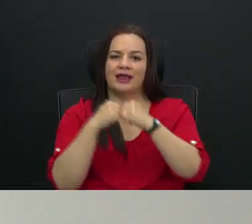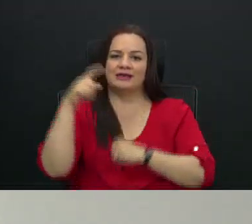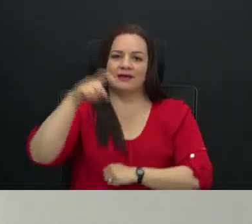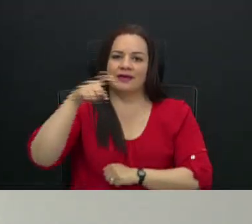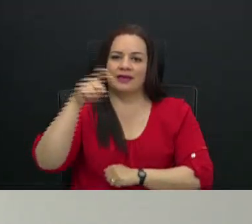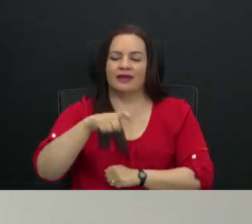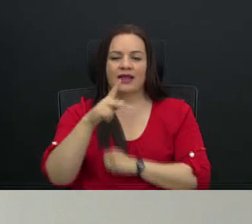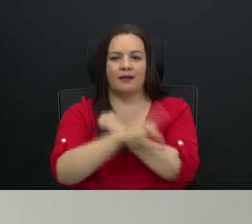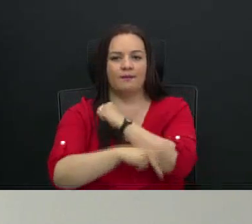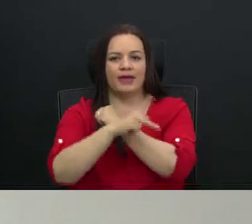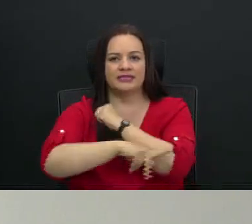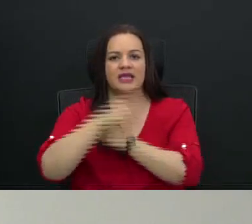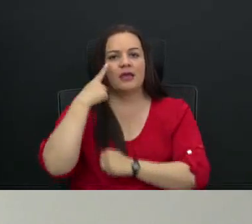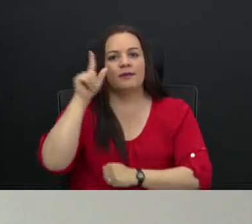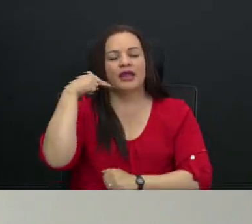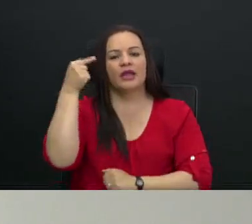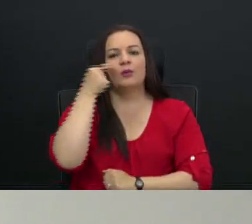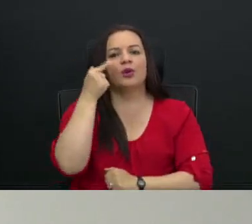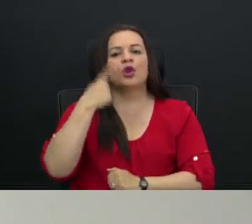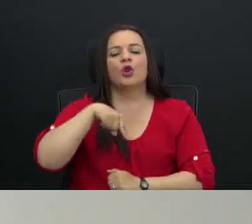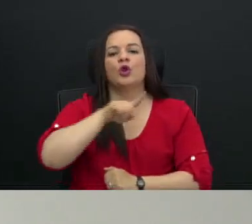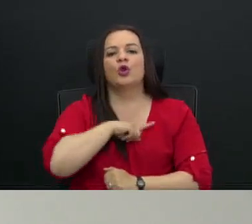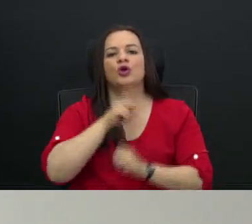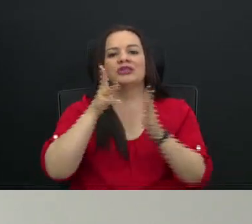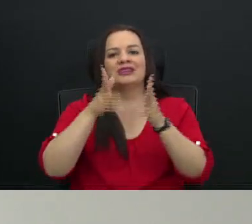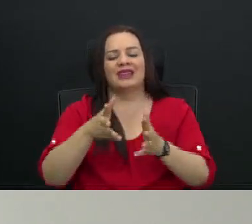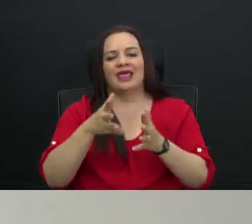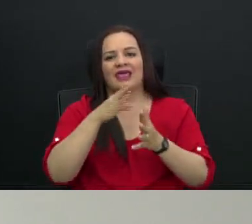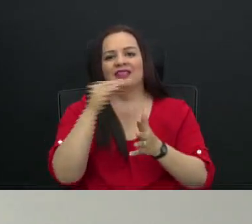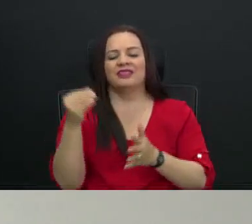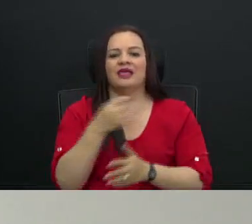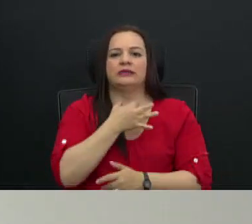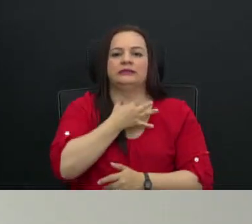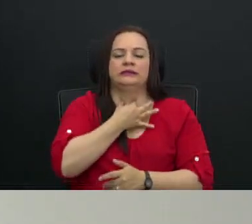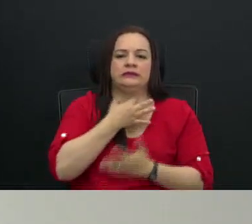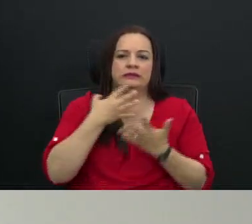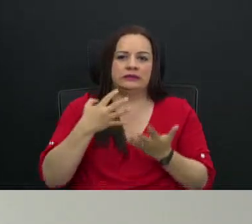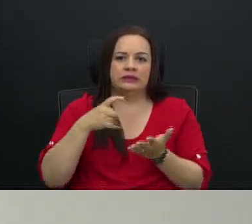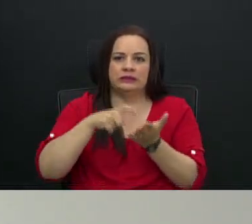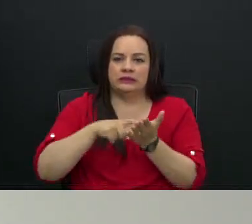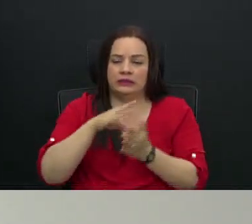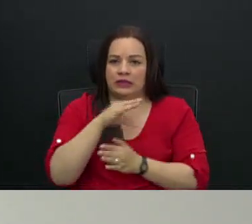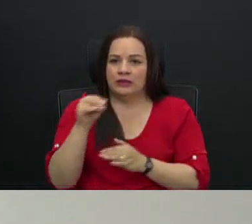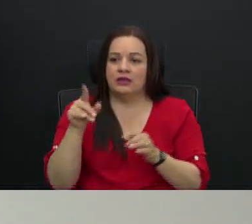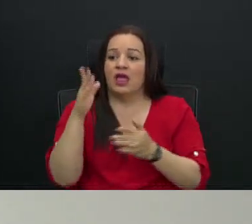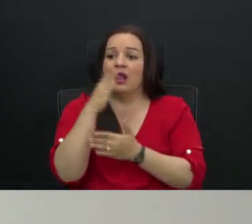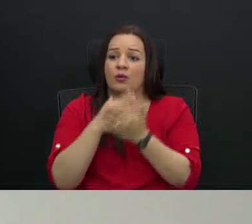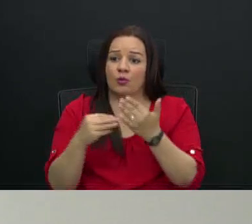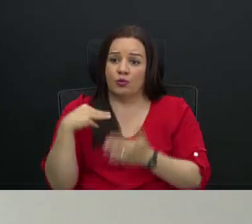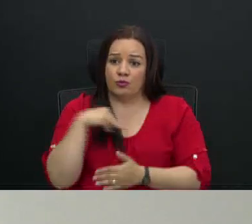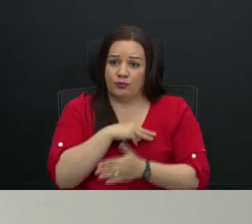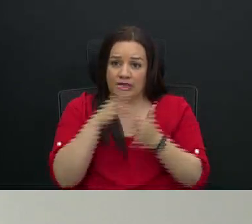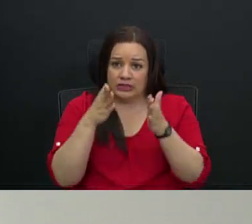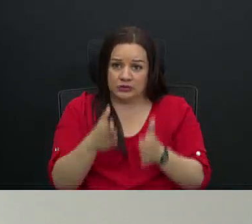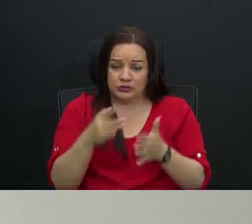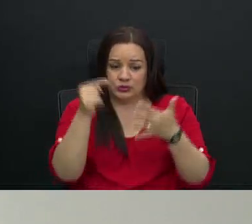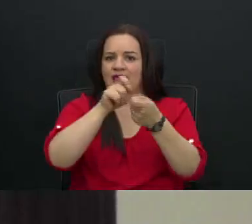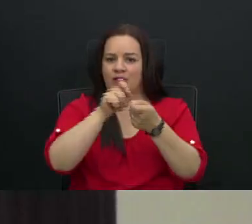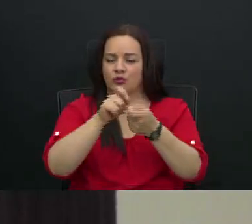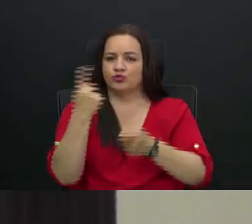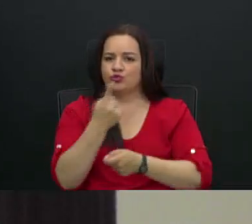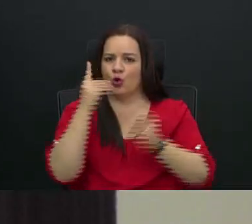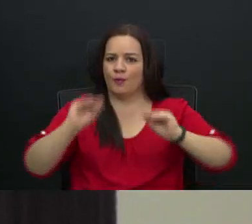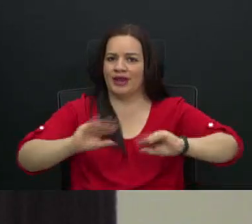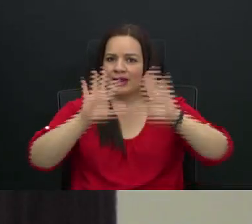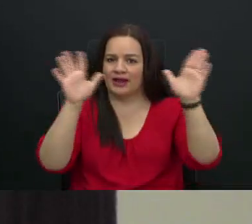para que este gobierno nos deje de sangrar. Si el señor ministro tuviera bien referirse a algunos de estos puntos, pues yo se lo agradecería.